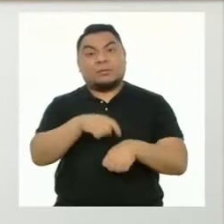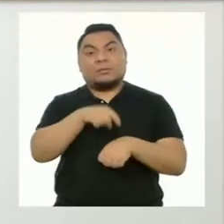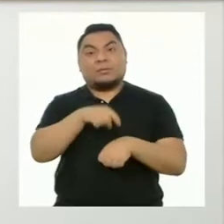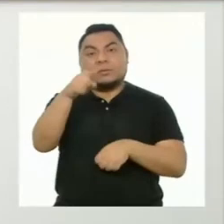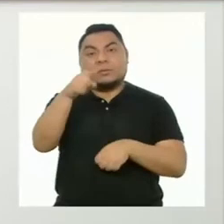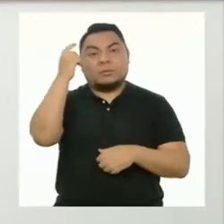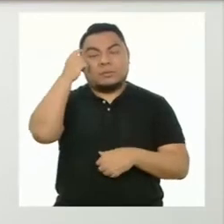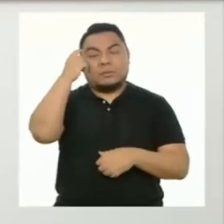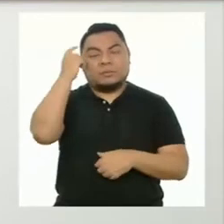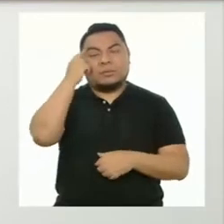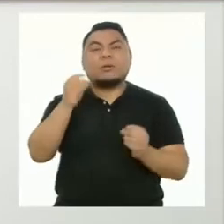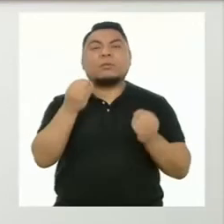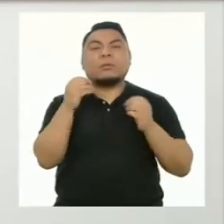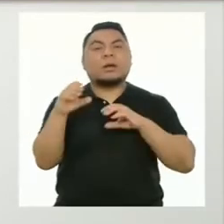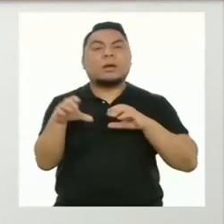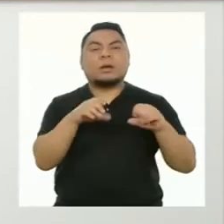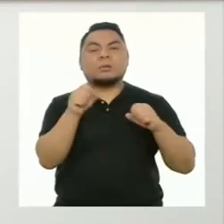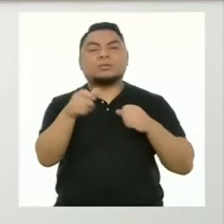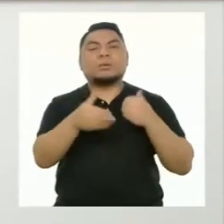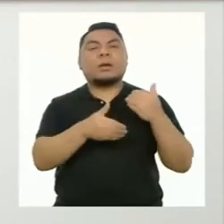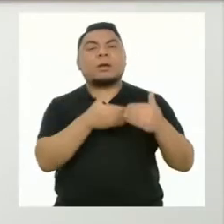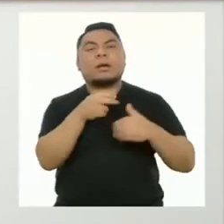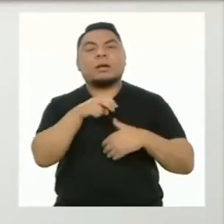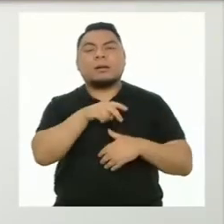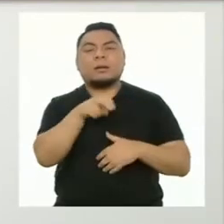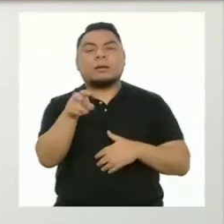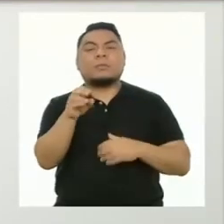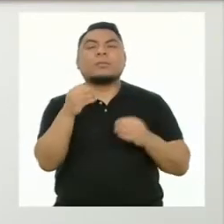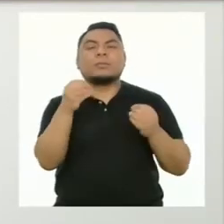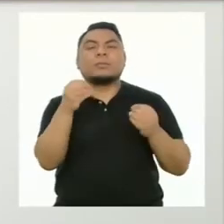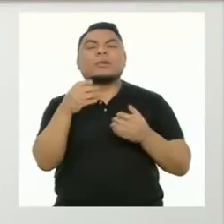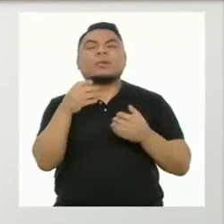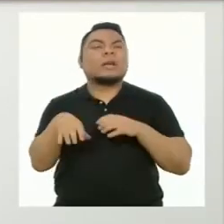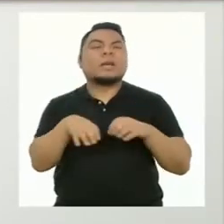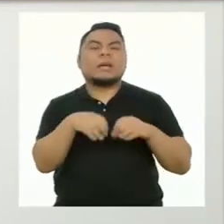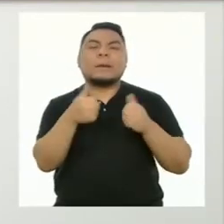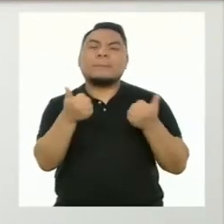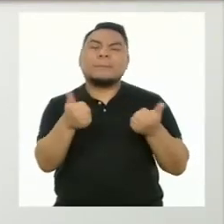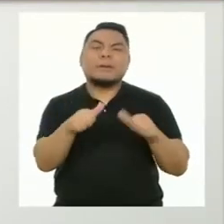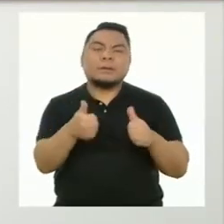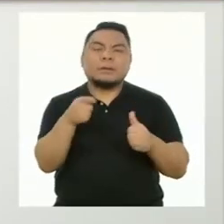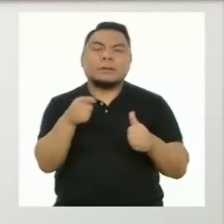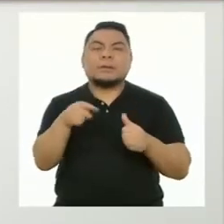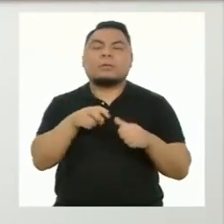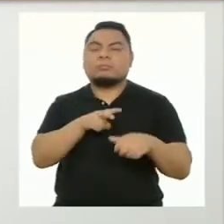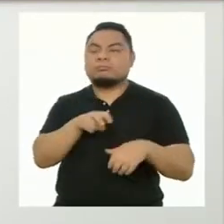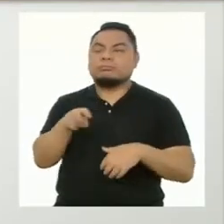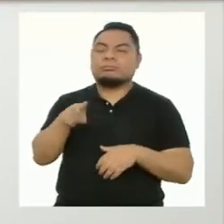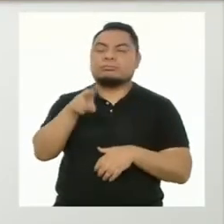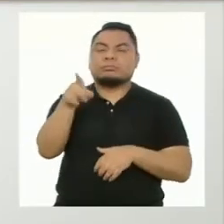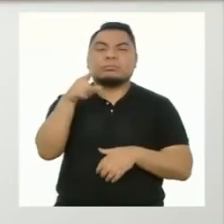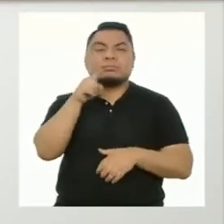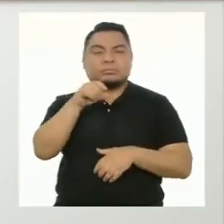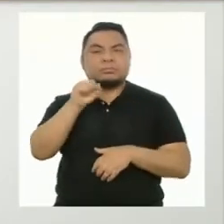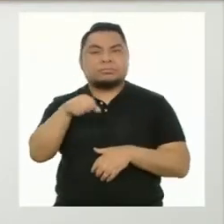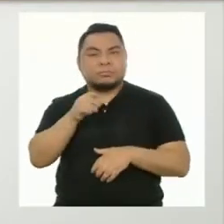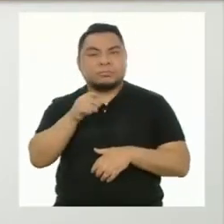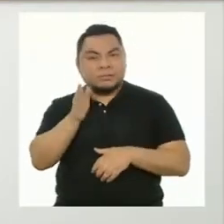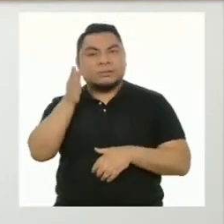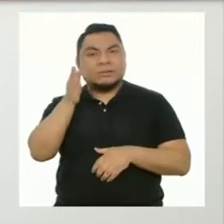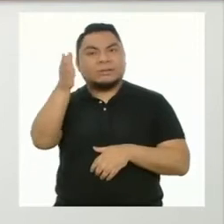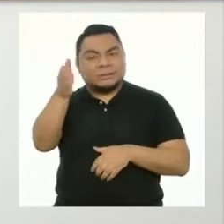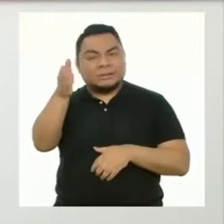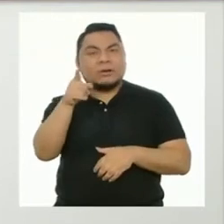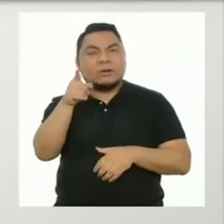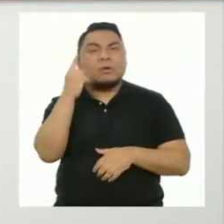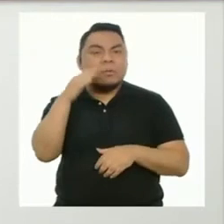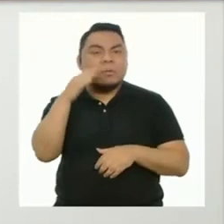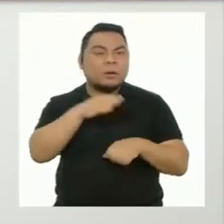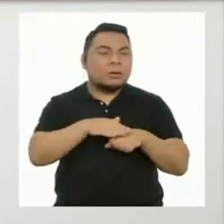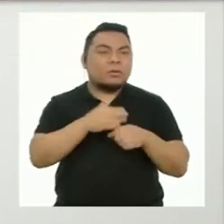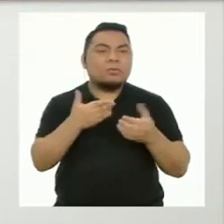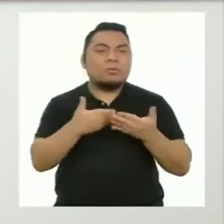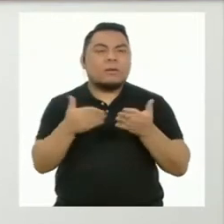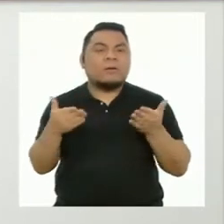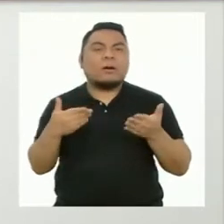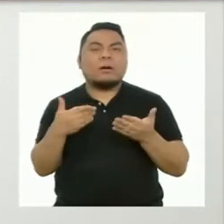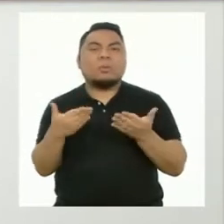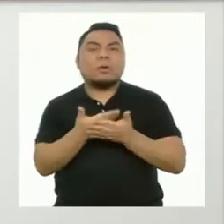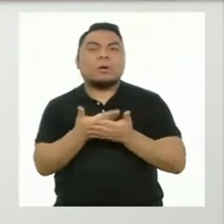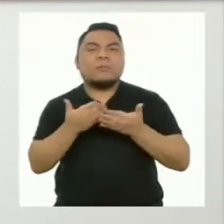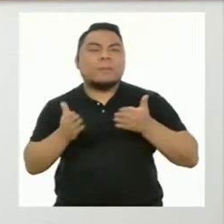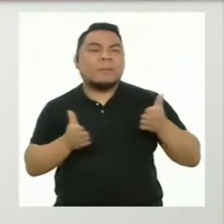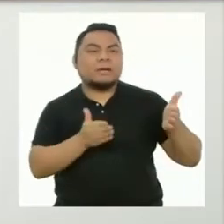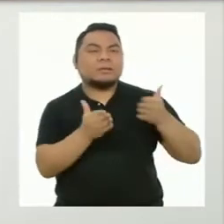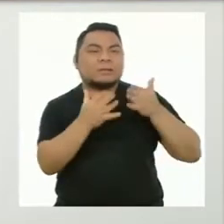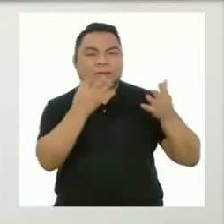pensar en cómo ha sido nuestro camino, qué nos ha funcionado bien en escalada para recurrir a estas estrategias nuevamente,